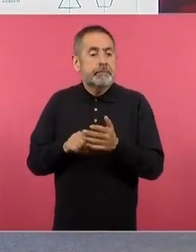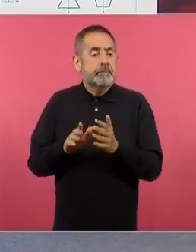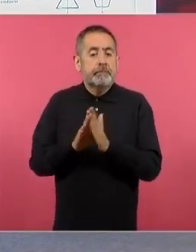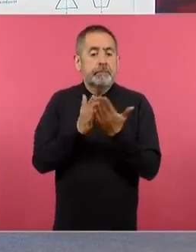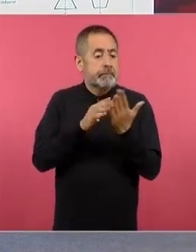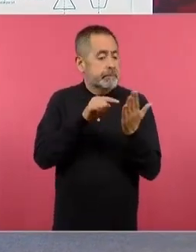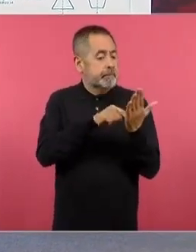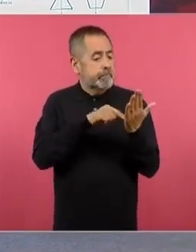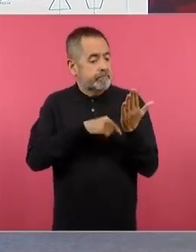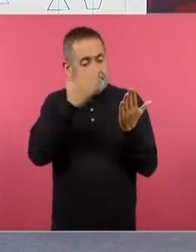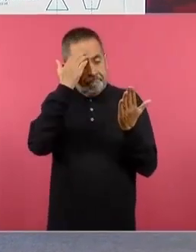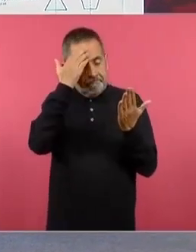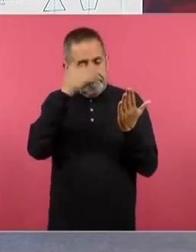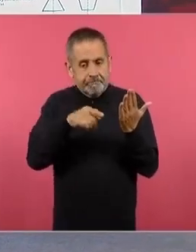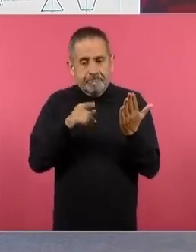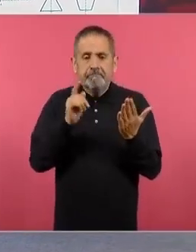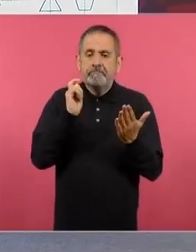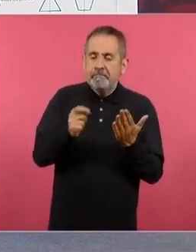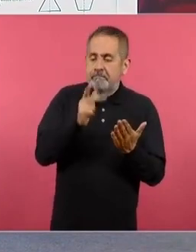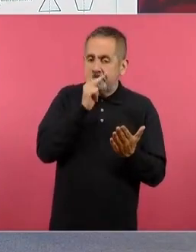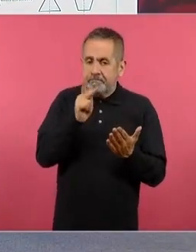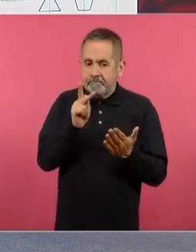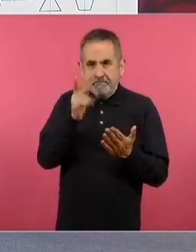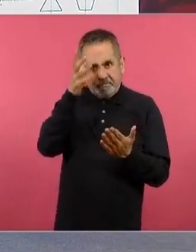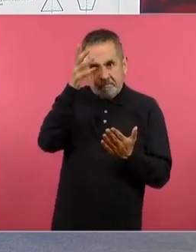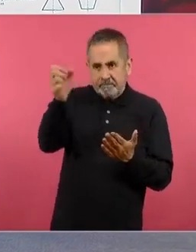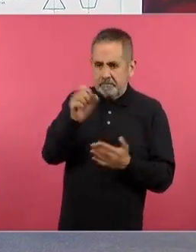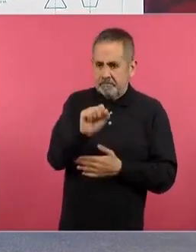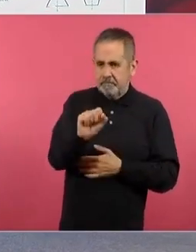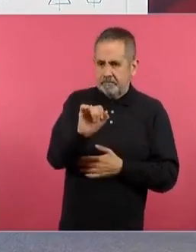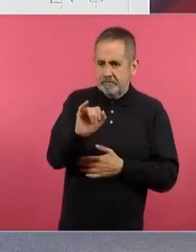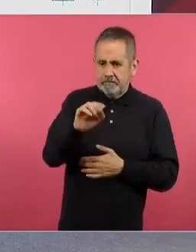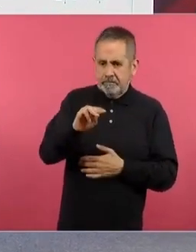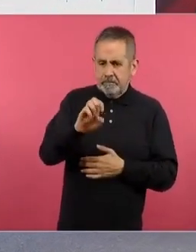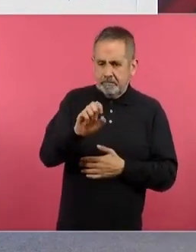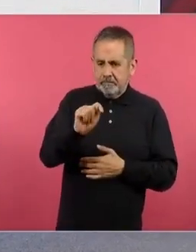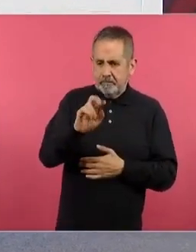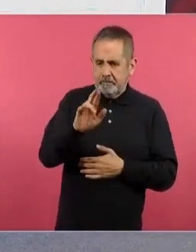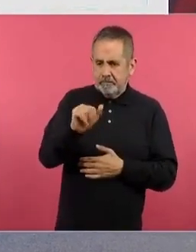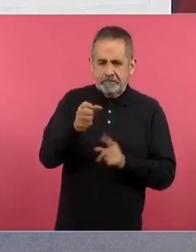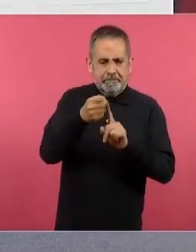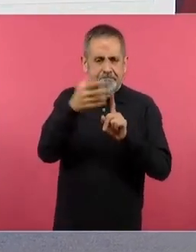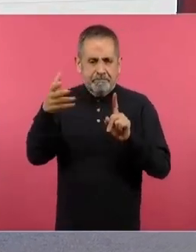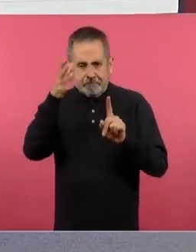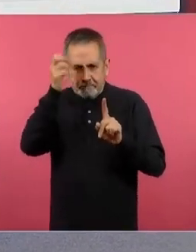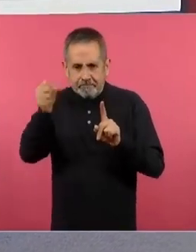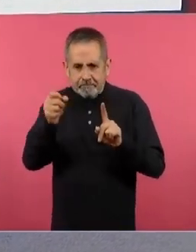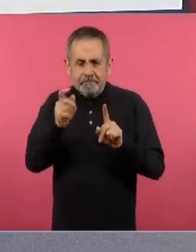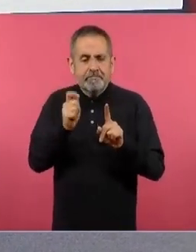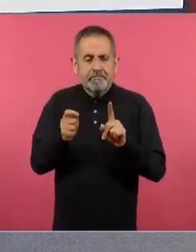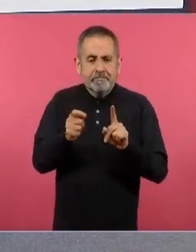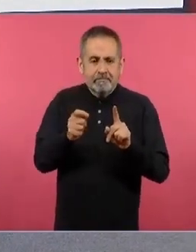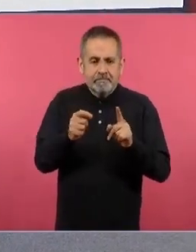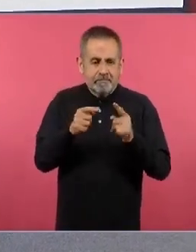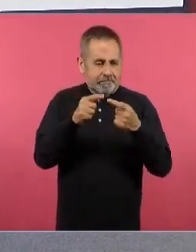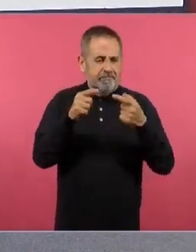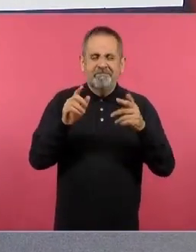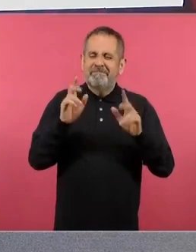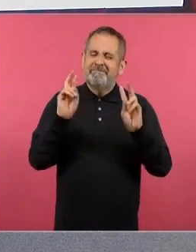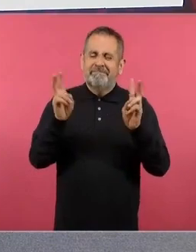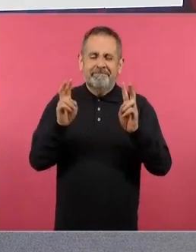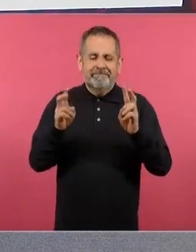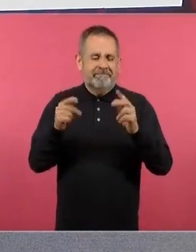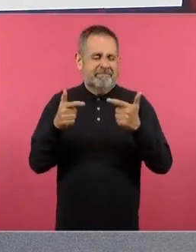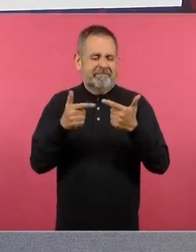de saberes, el concepto de simetría. Decía Caro, pues es mi glosario, yo los llamaba mi gogle, mi gogle